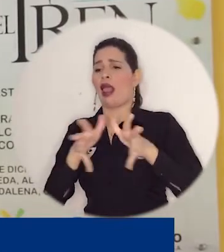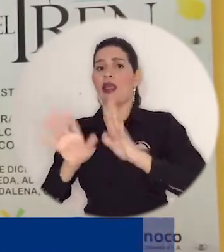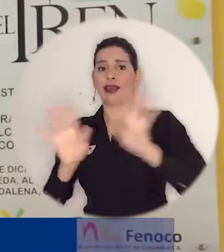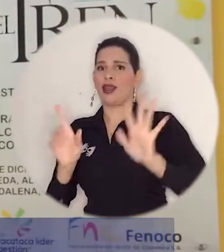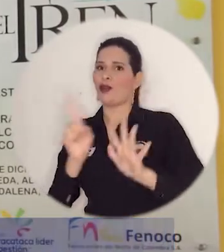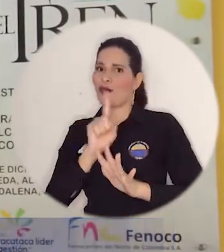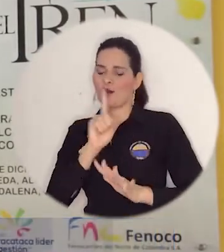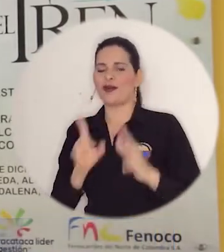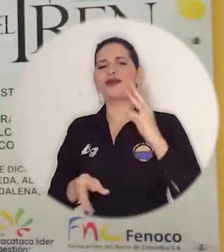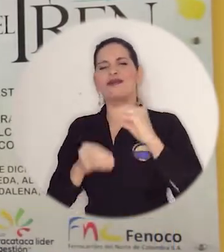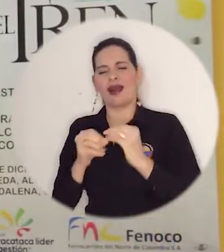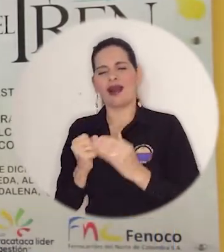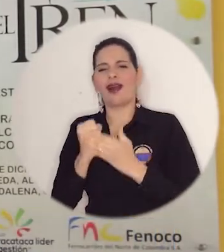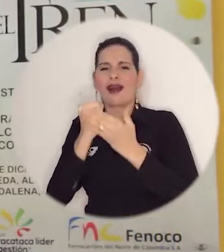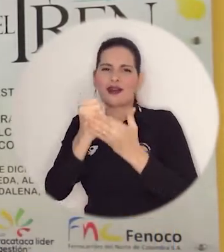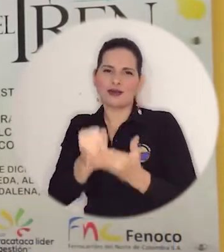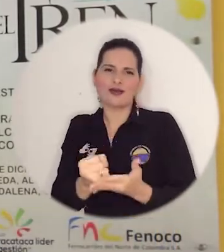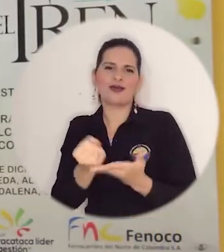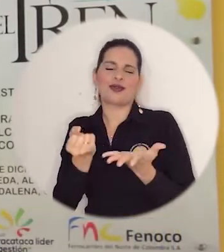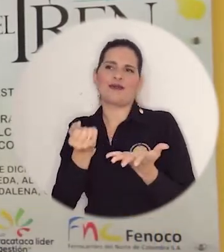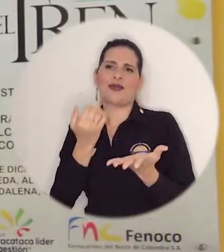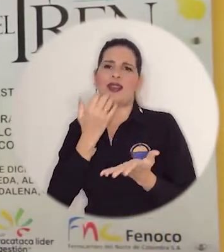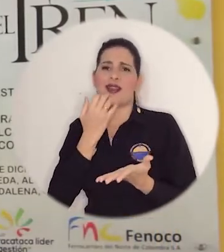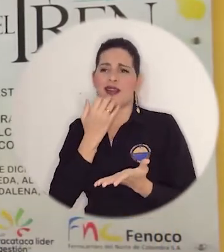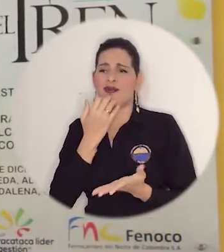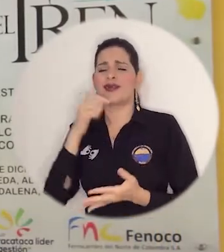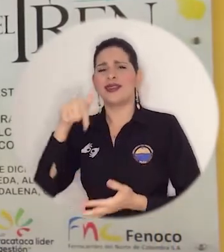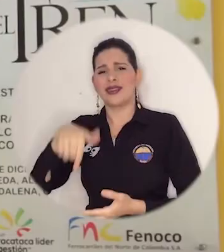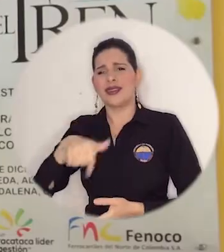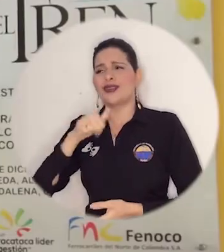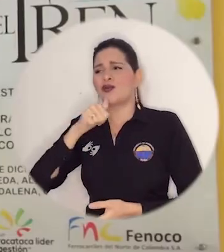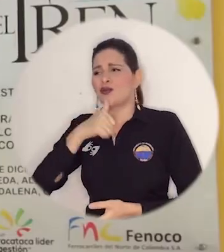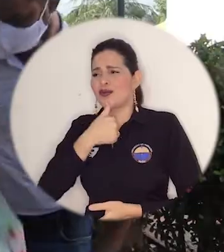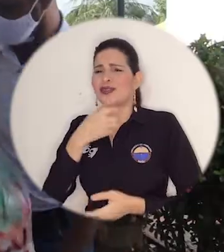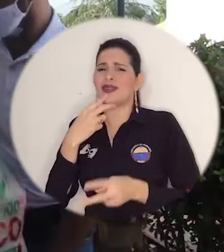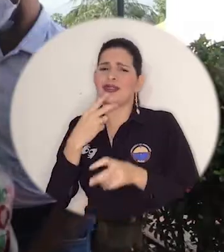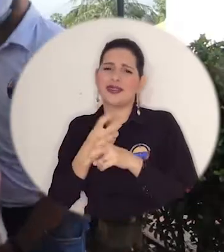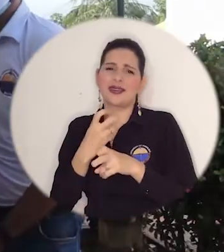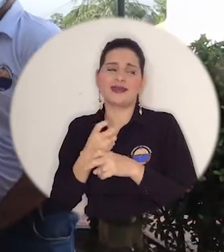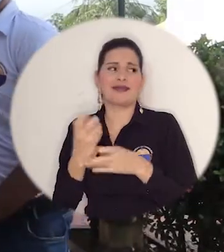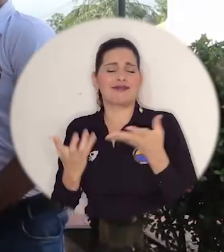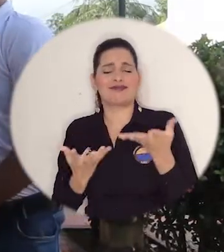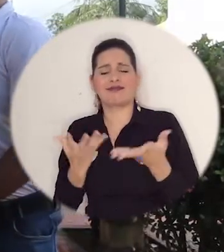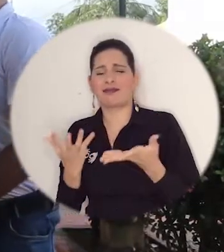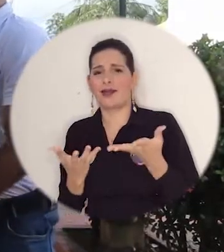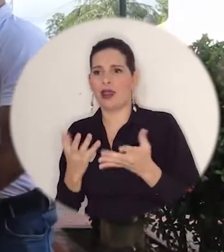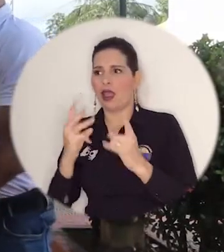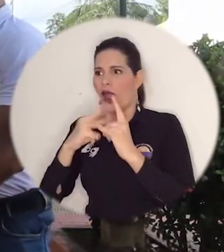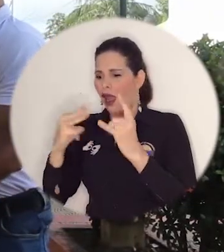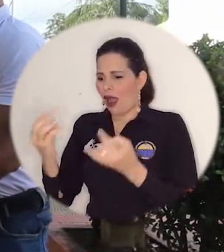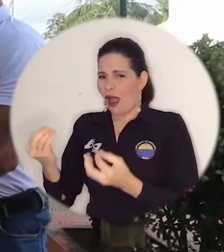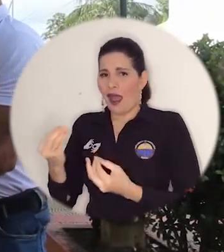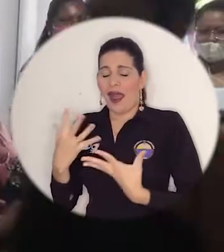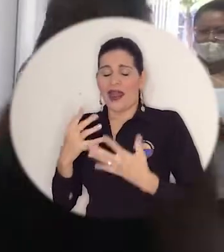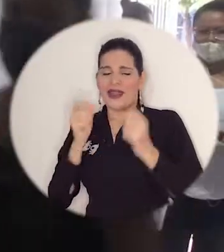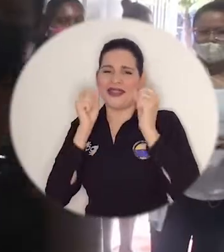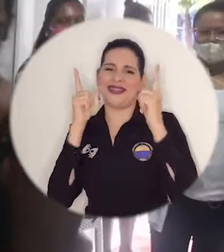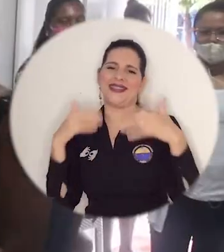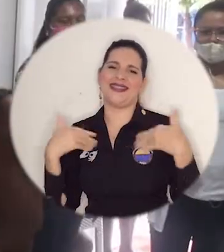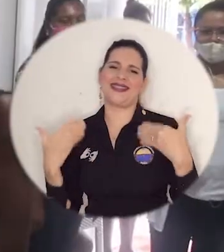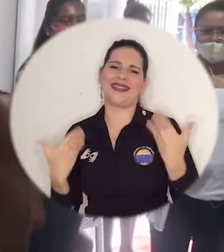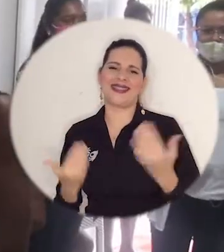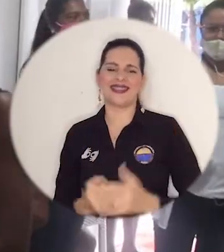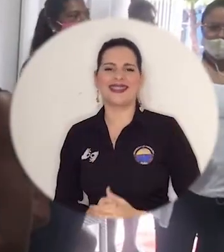sino adicionalmente a esto, nosotros pasamos por momentos difíciles y llega a la universidad dando estas ayudas.